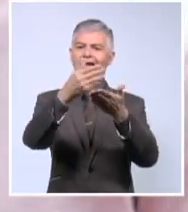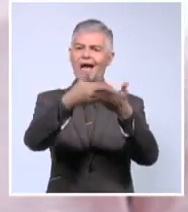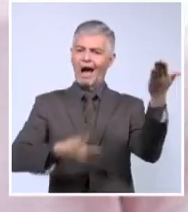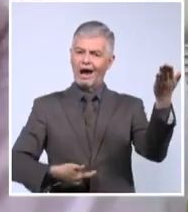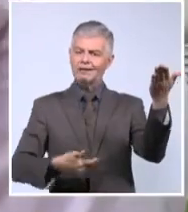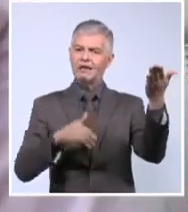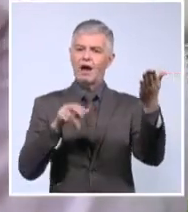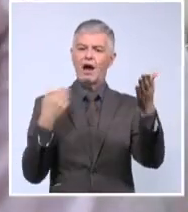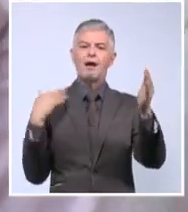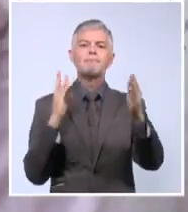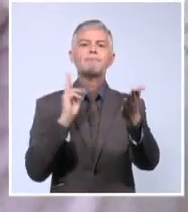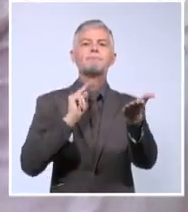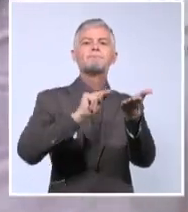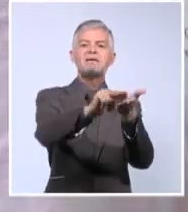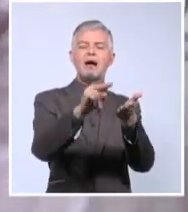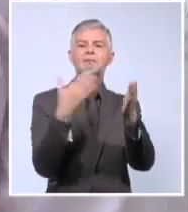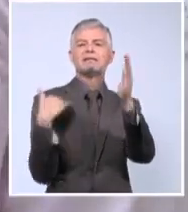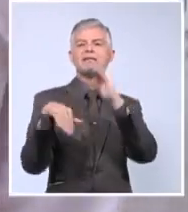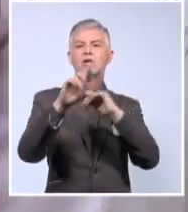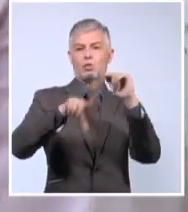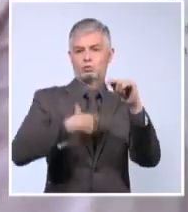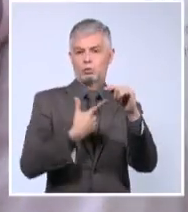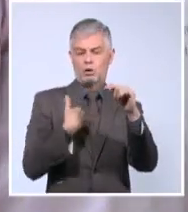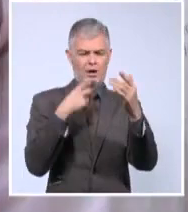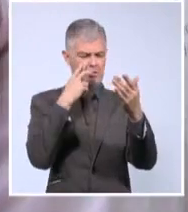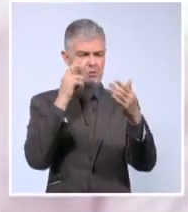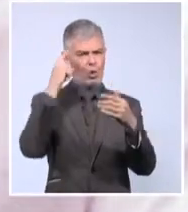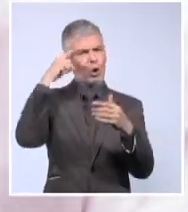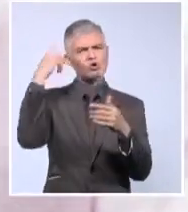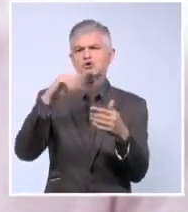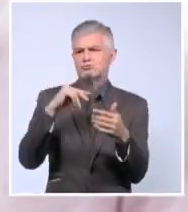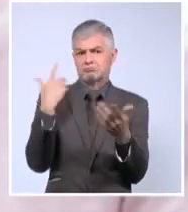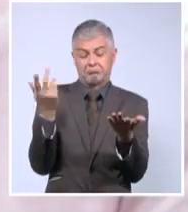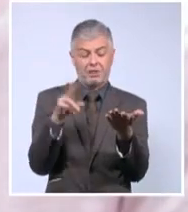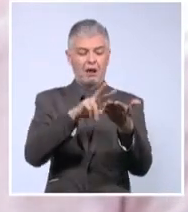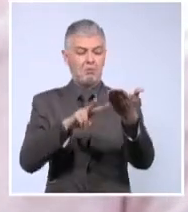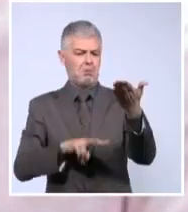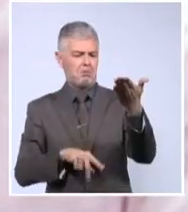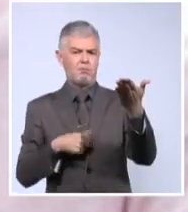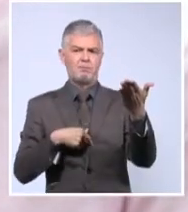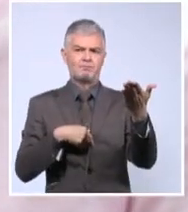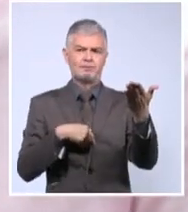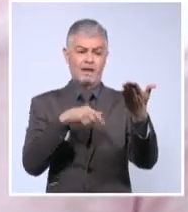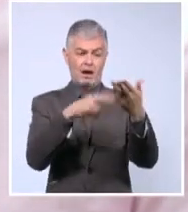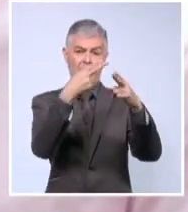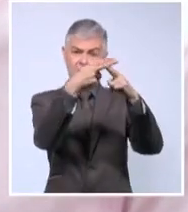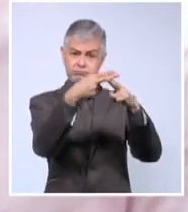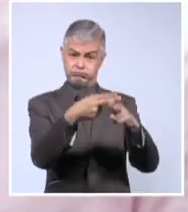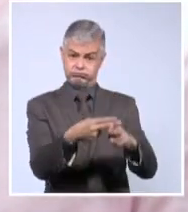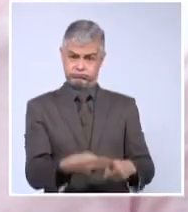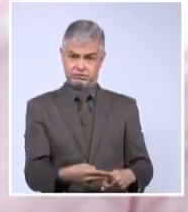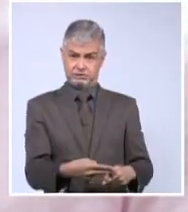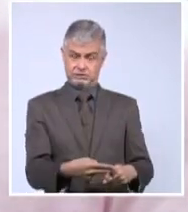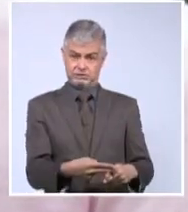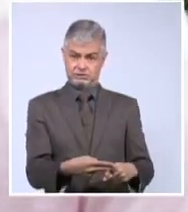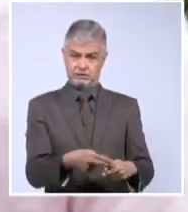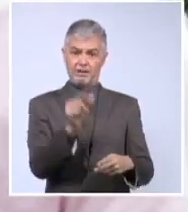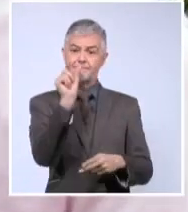conocimiento, lo que no tenía conocimiento de todo lo que expresaba. Y en el listado había personas que